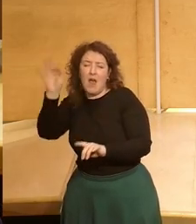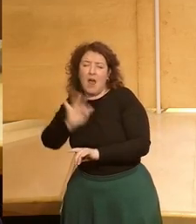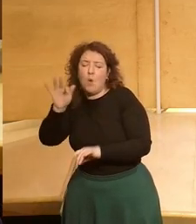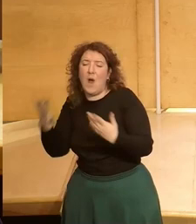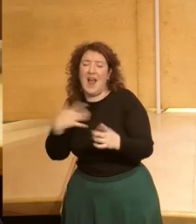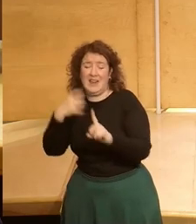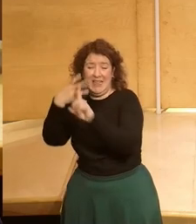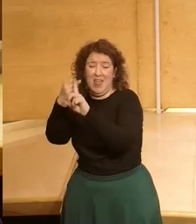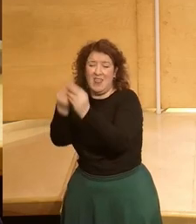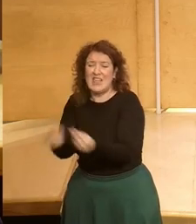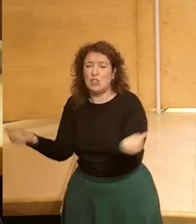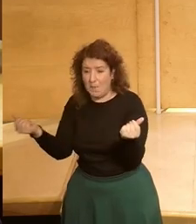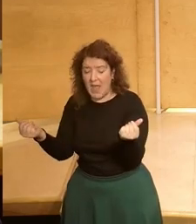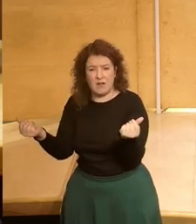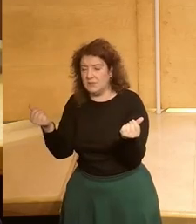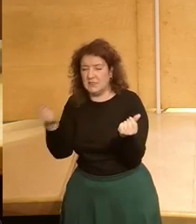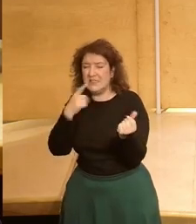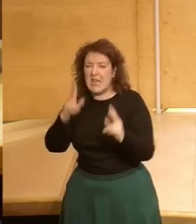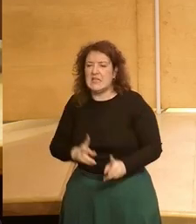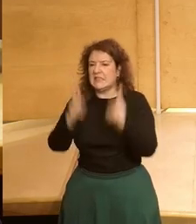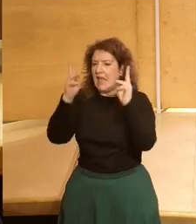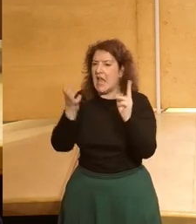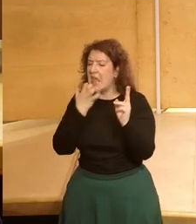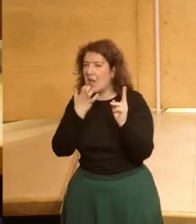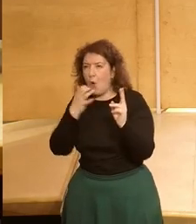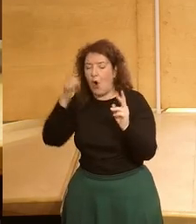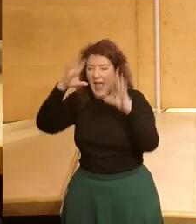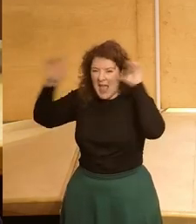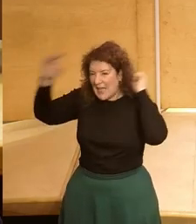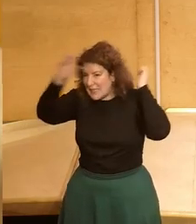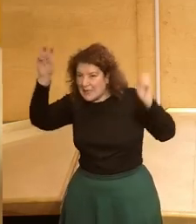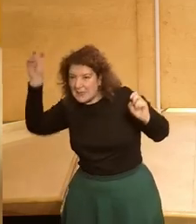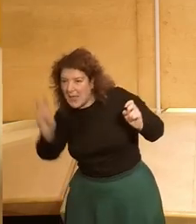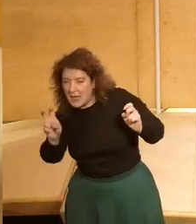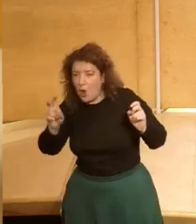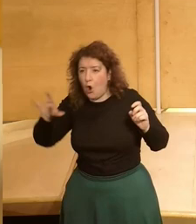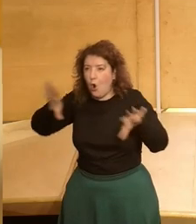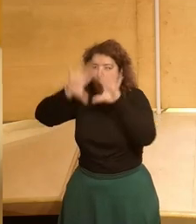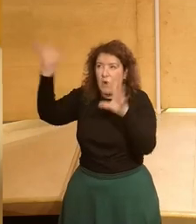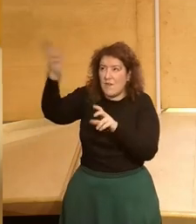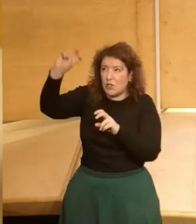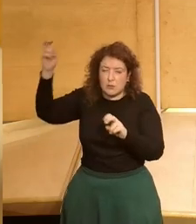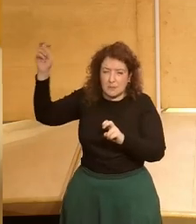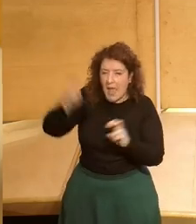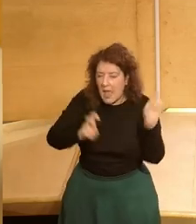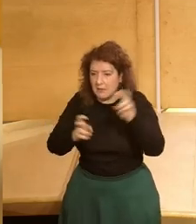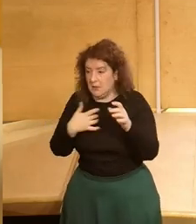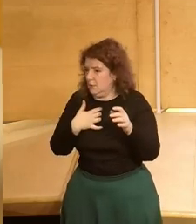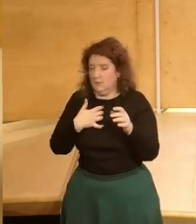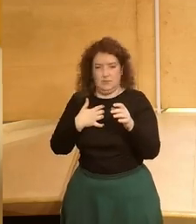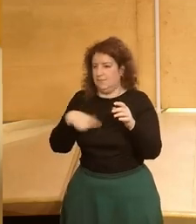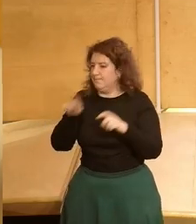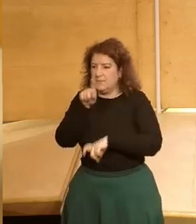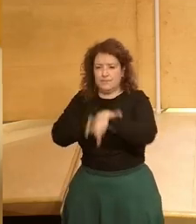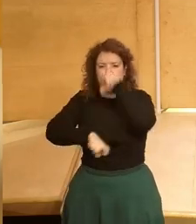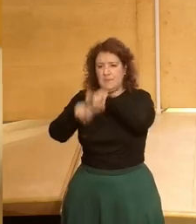estas series que nos hablan de que si vienen ya ni unos extraterrestres de universos paralelos y a mí me da la sensación que hay que ayudar